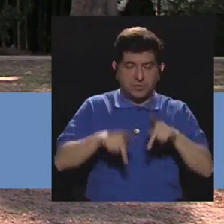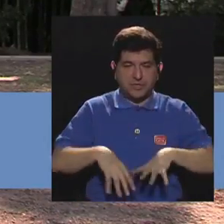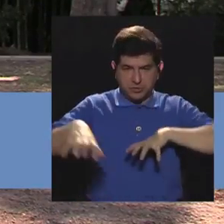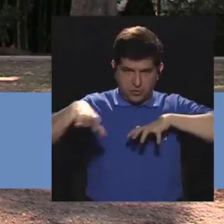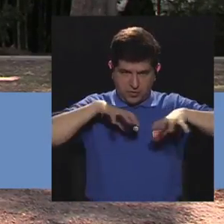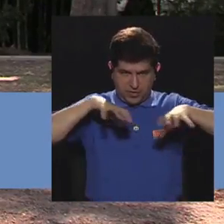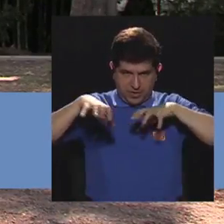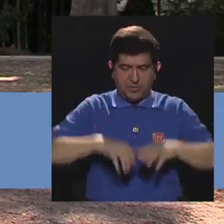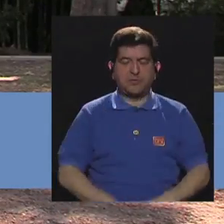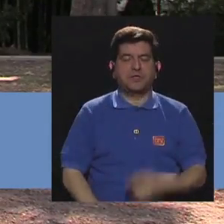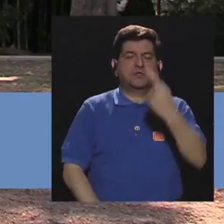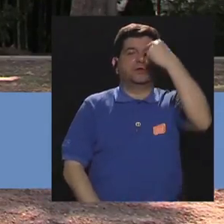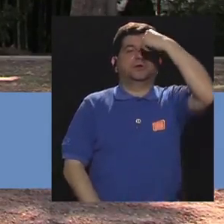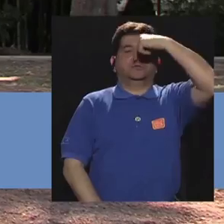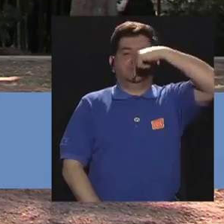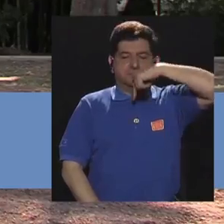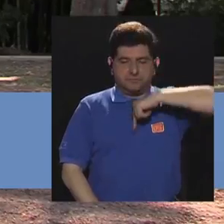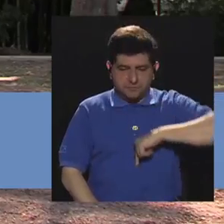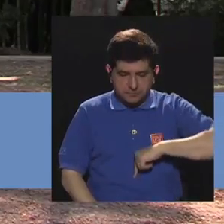el movimiento, toman aire.